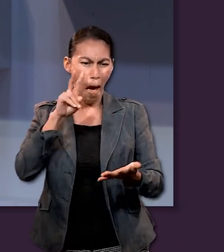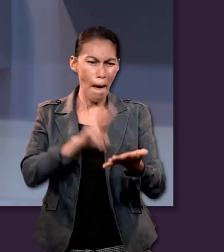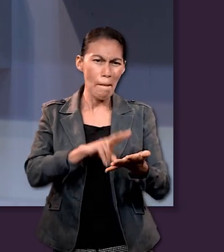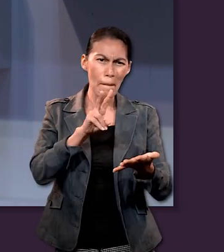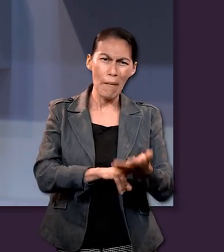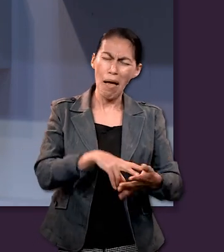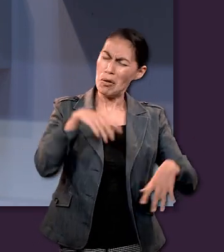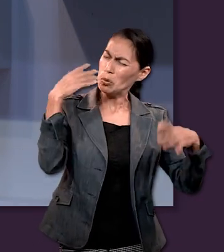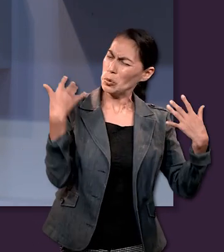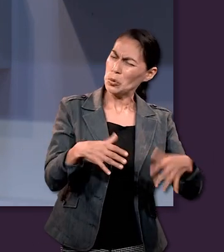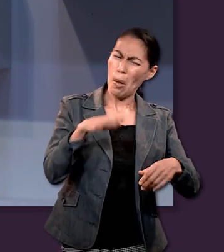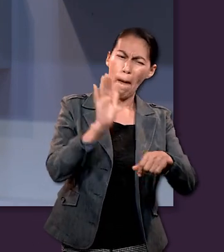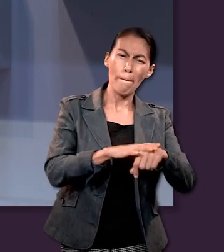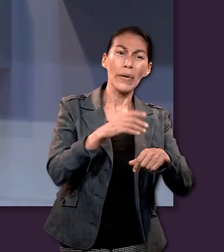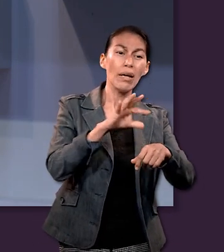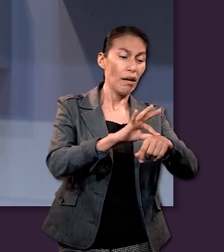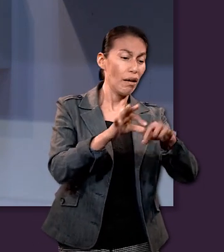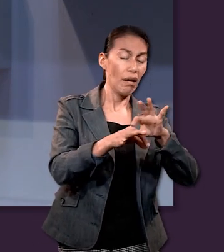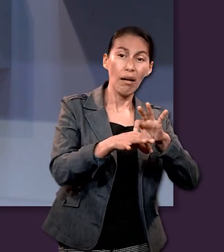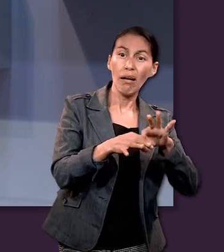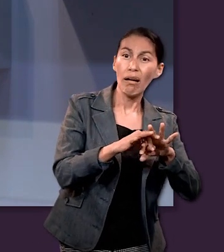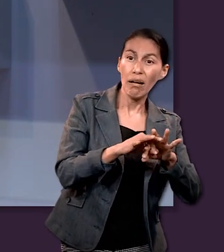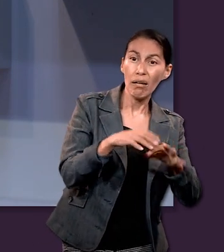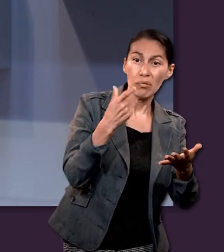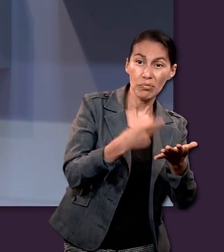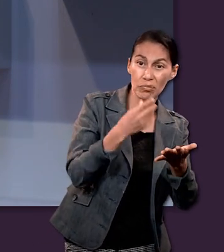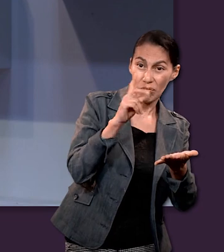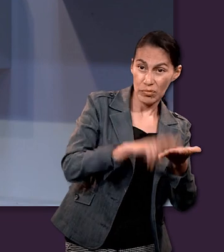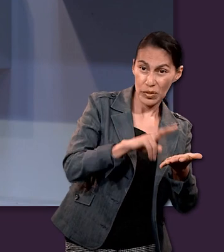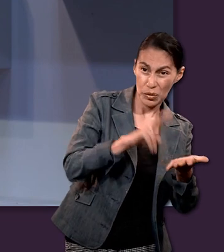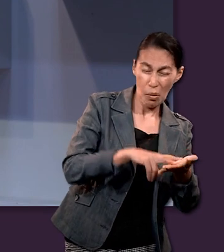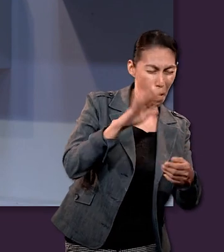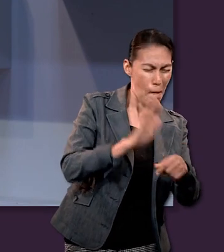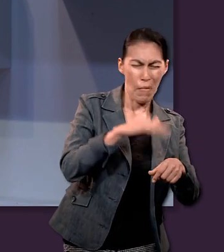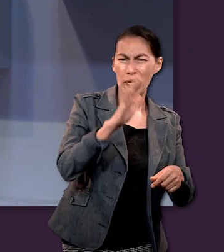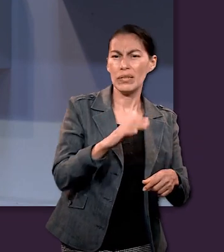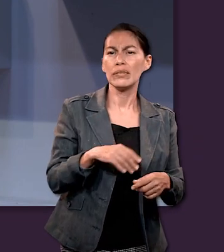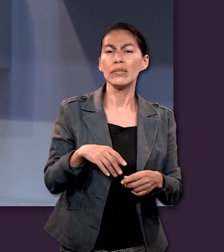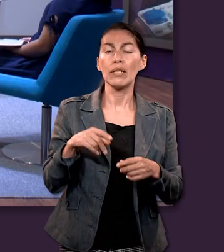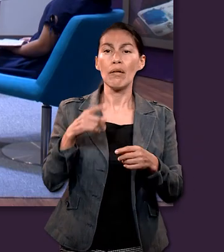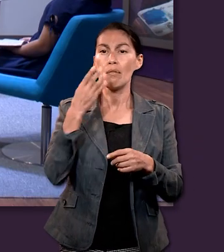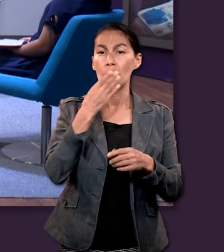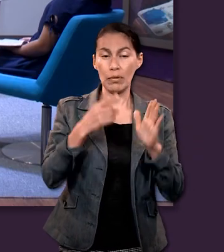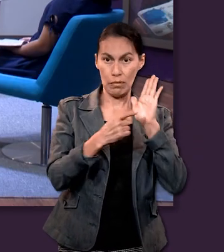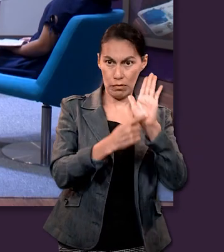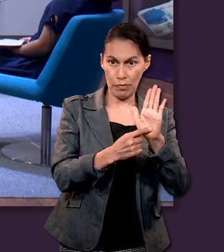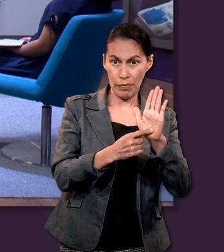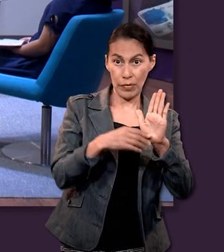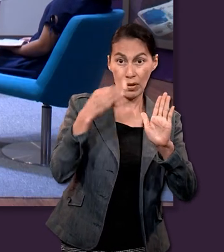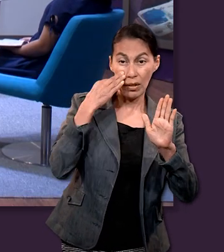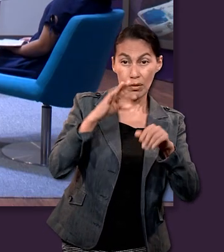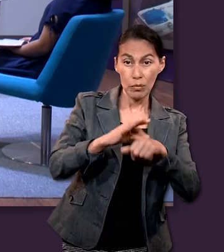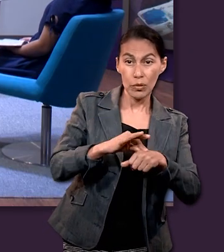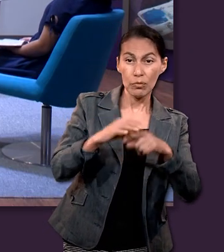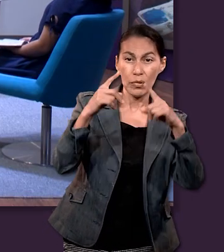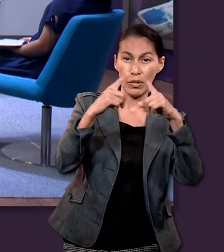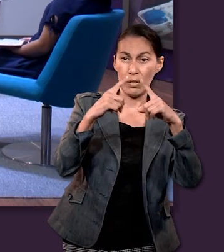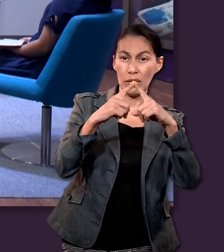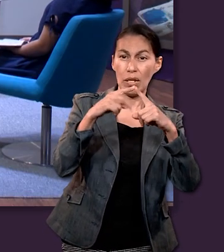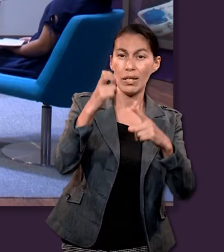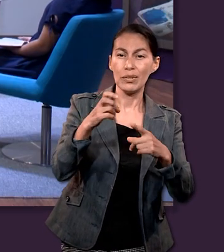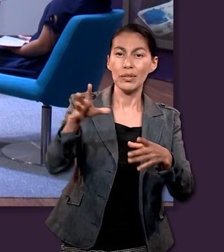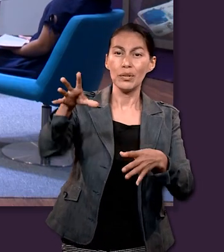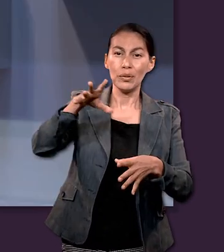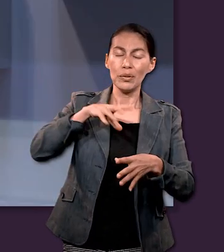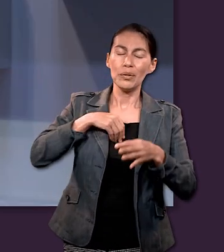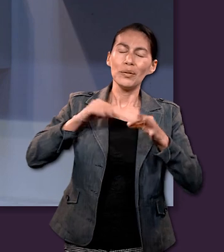esta frase de testimonios para la iglesia es reconfortante y más que nada es una guía